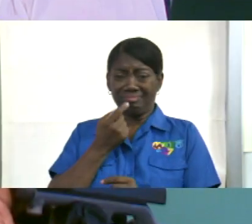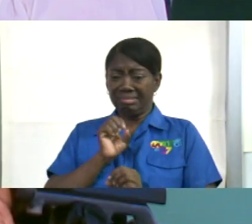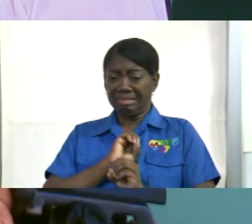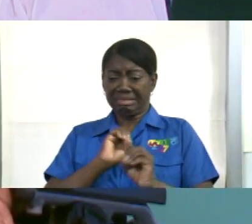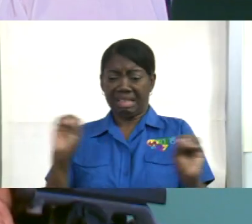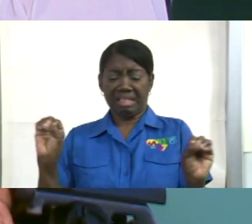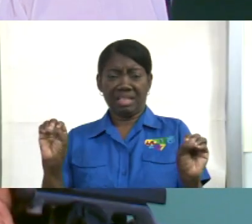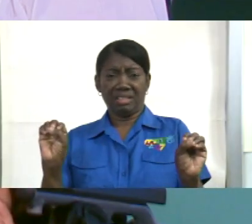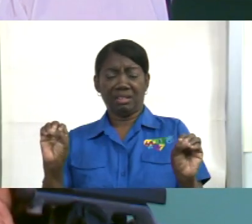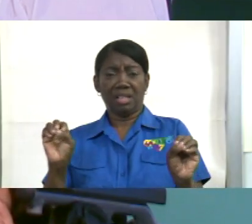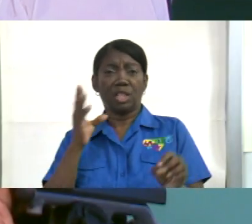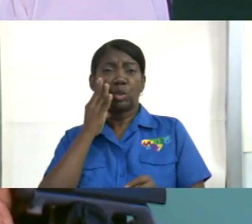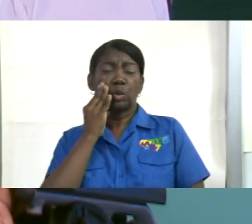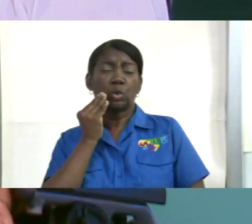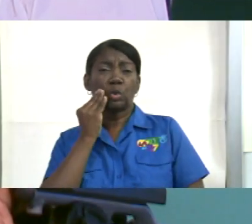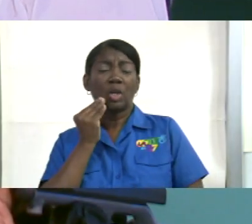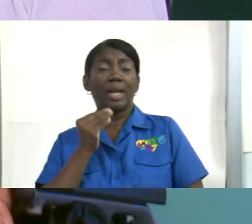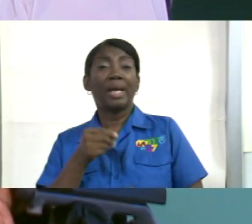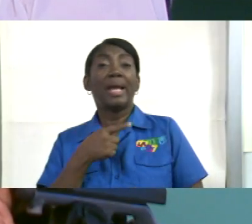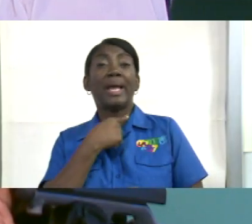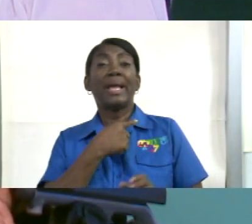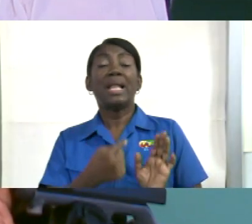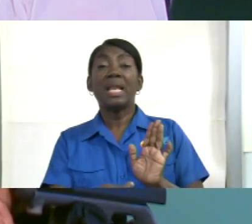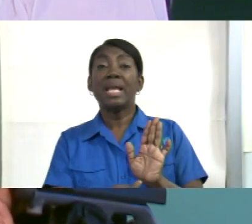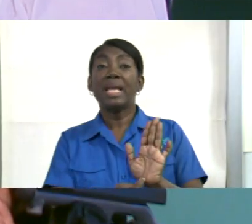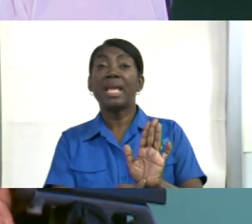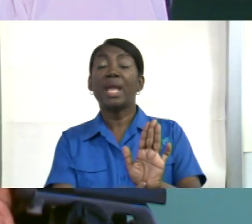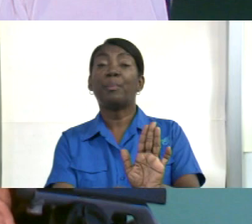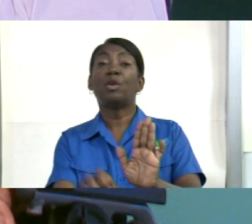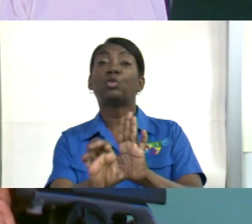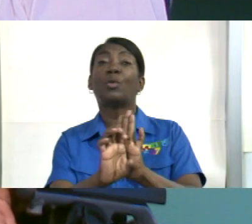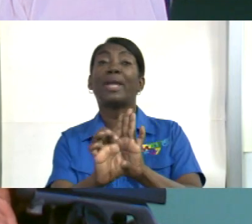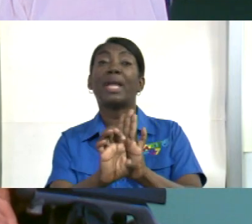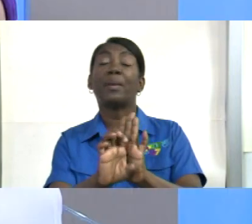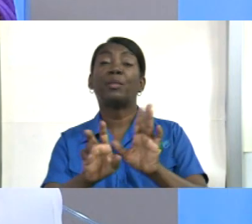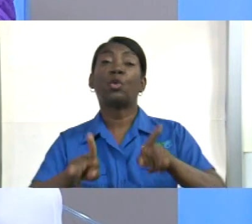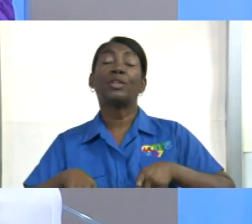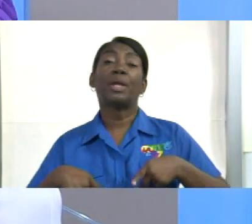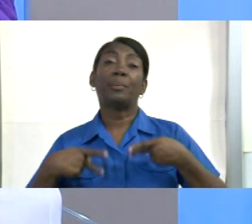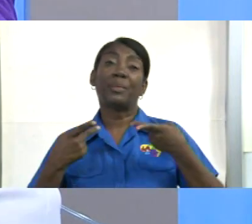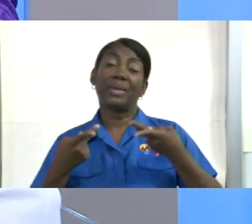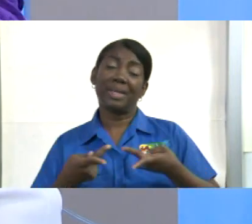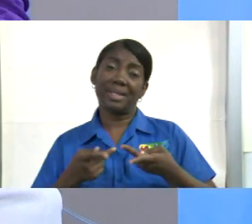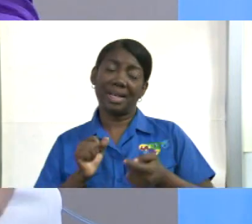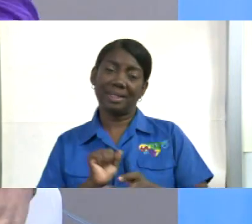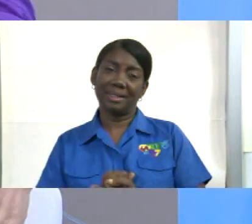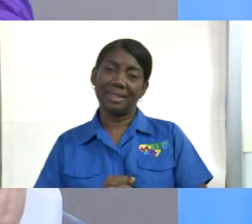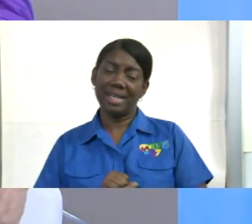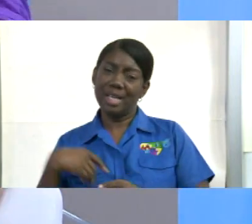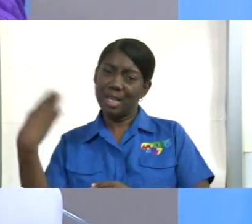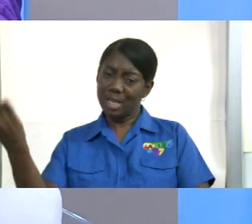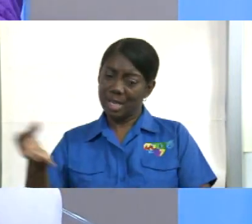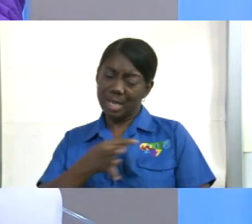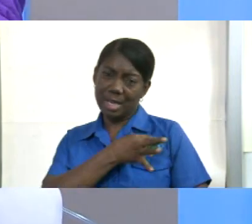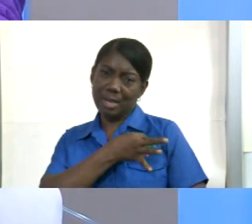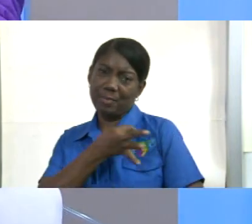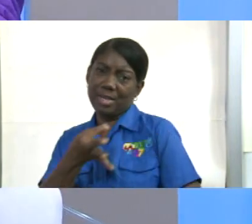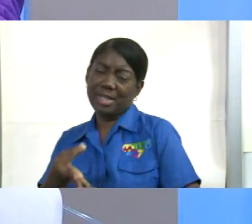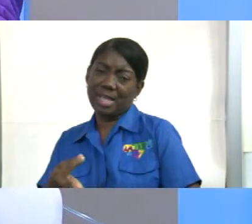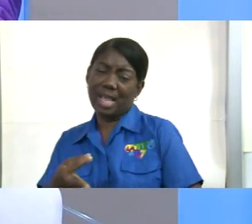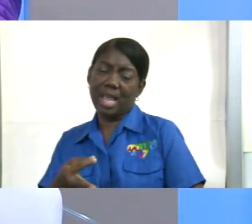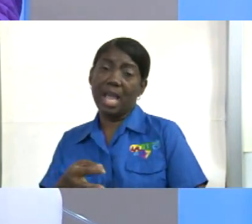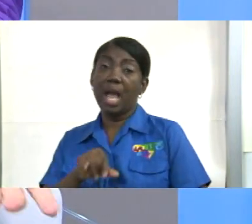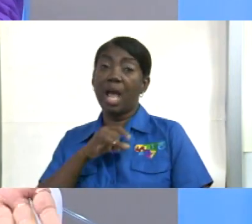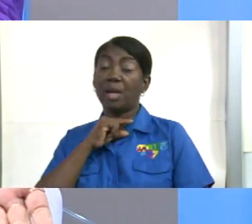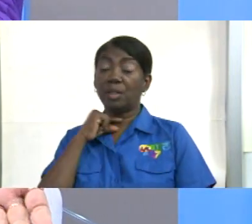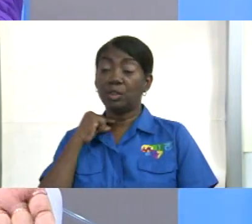Testimonio. Testimonio, su presencia. Exacto. Por eso que yo insistía tanto y le invité a un señor